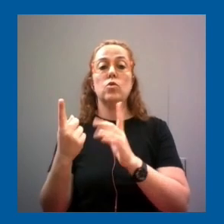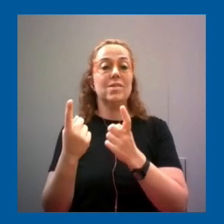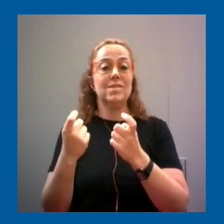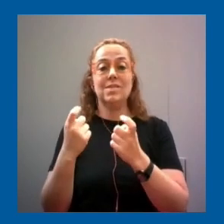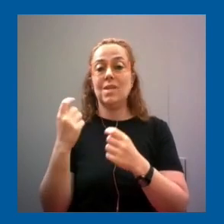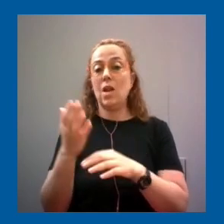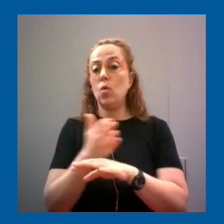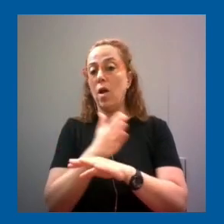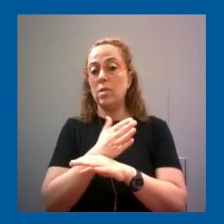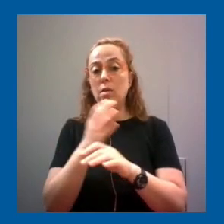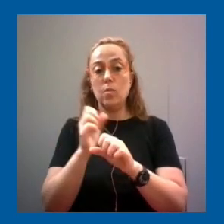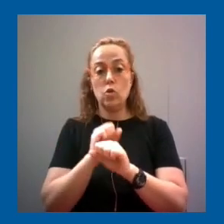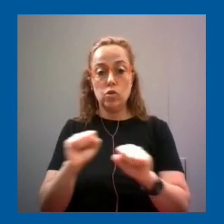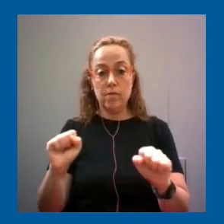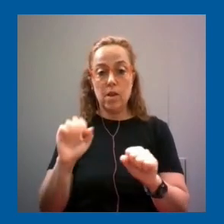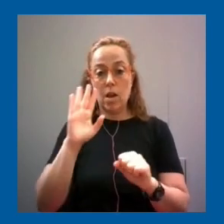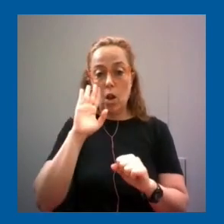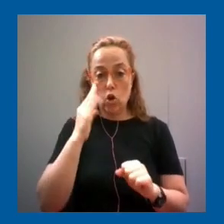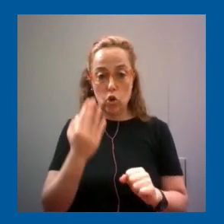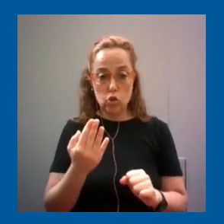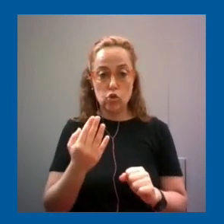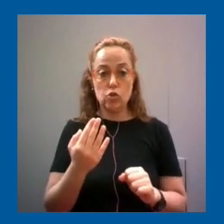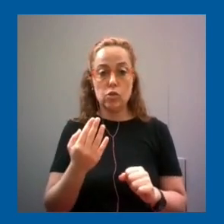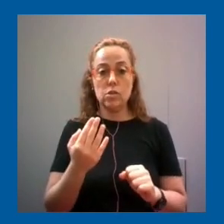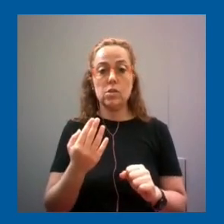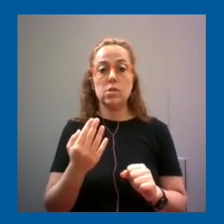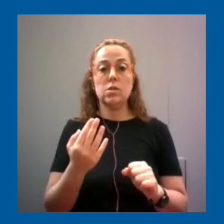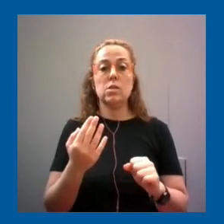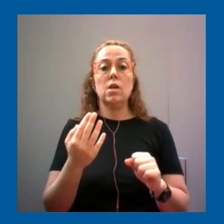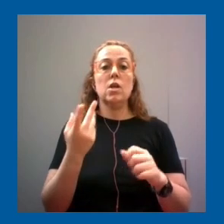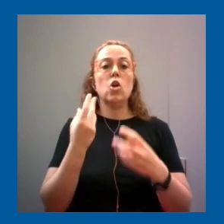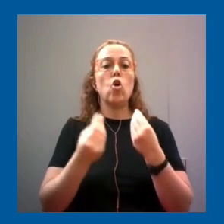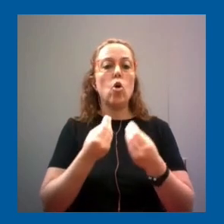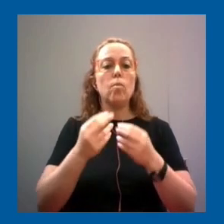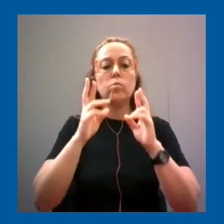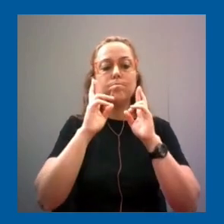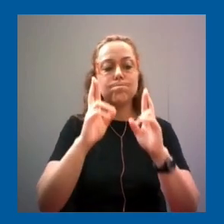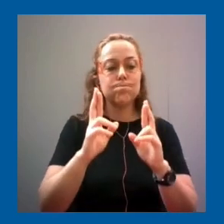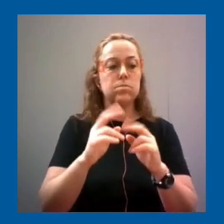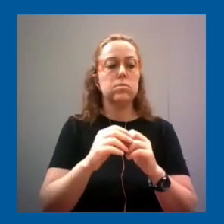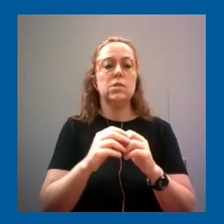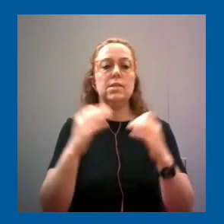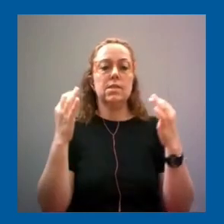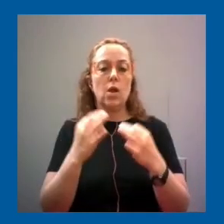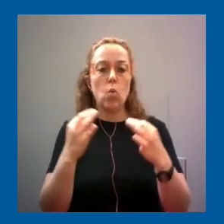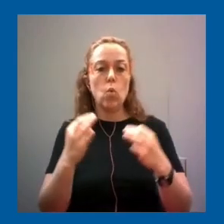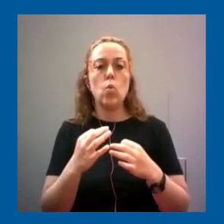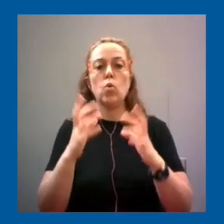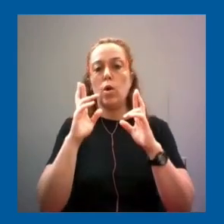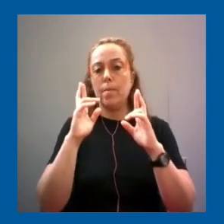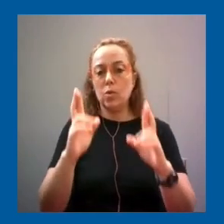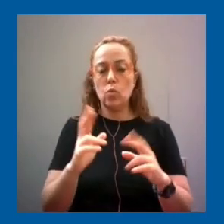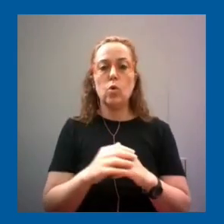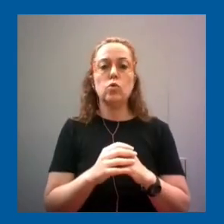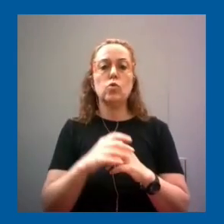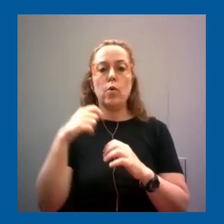reconocer en séptimo y octavo reconocer algunos aspectos del uso crítico seguro y respetuoso comunicar ideas en diferentes formatos digitales comenzar